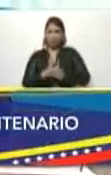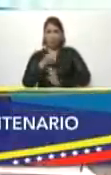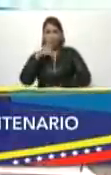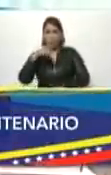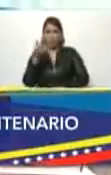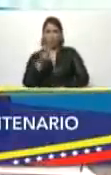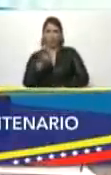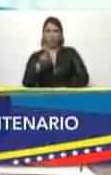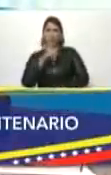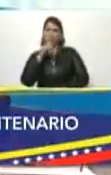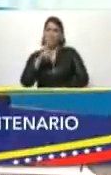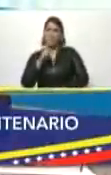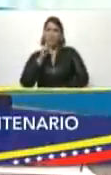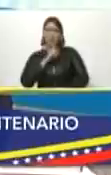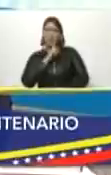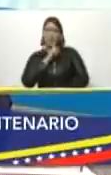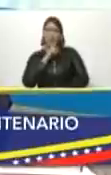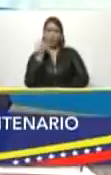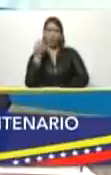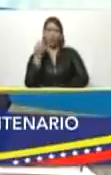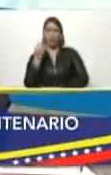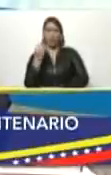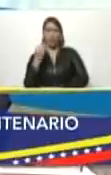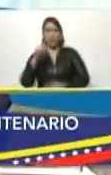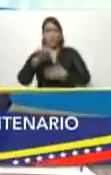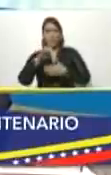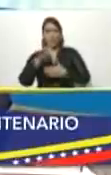mal llamada cumbre de las Américas.